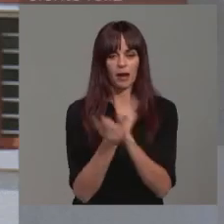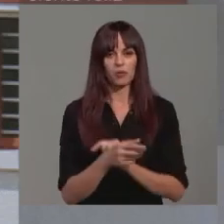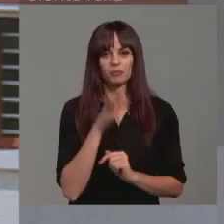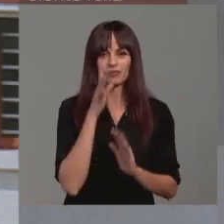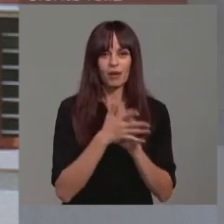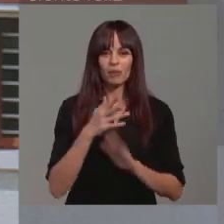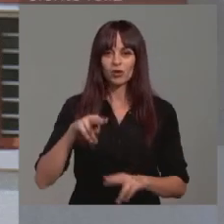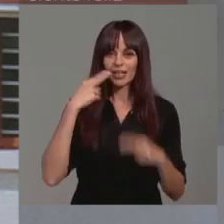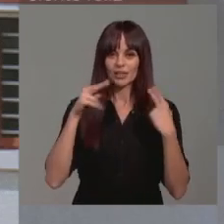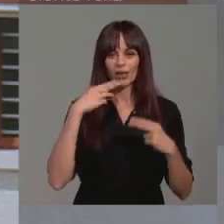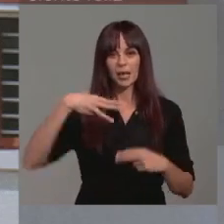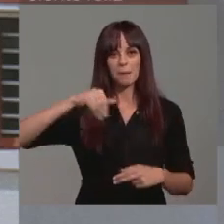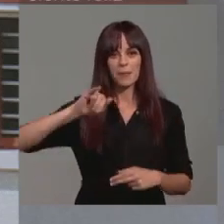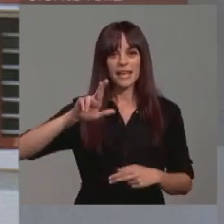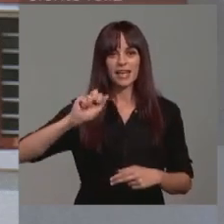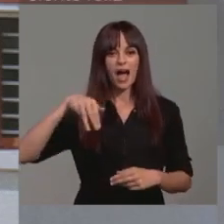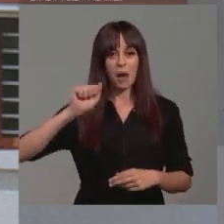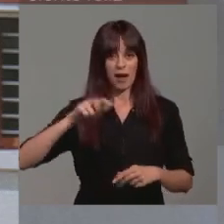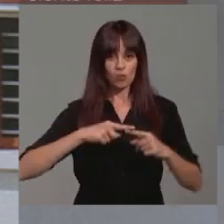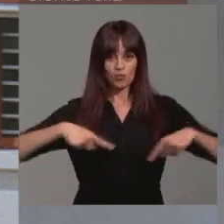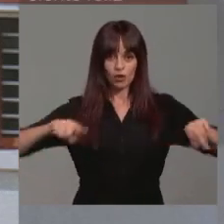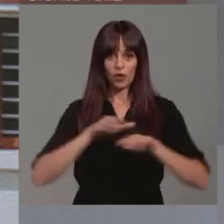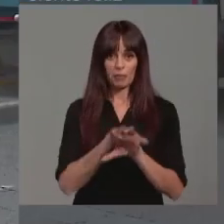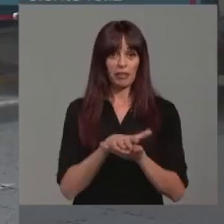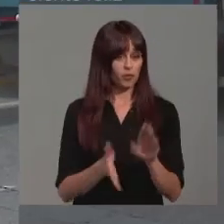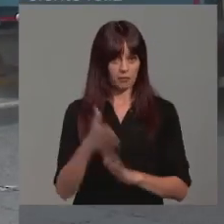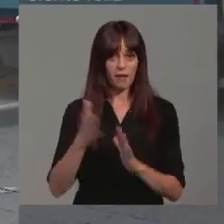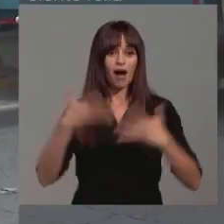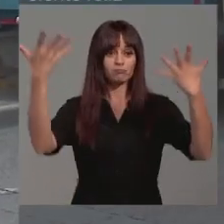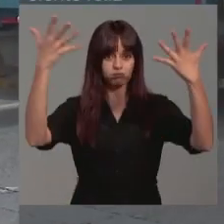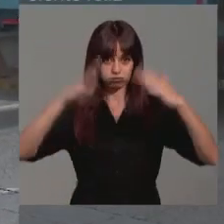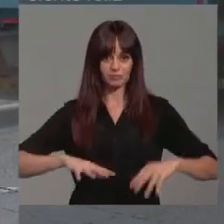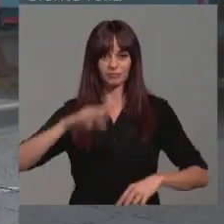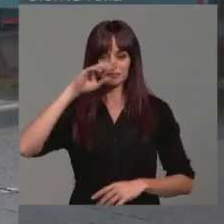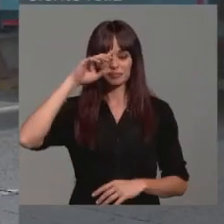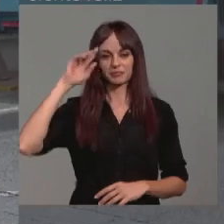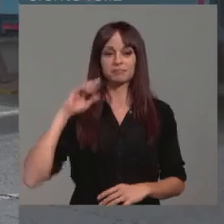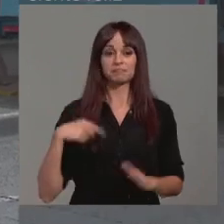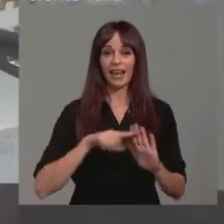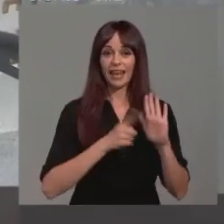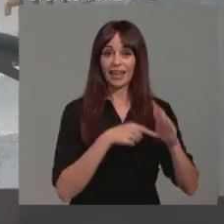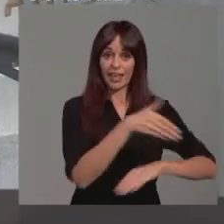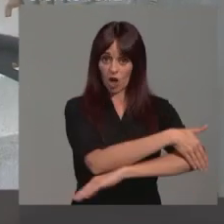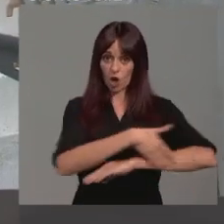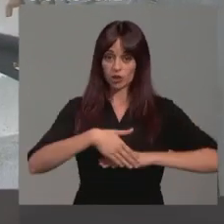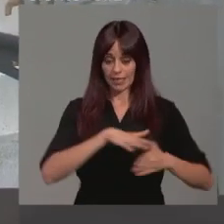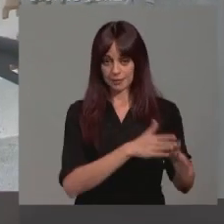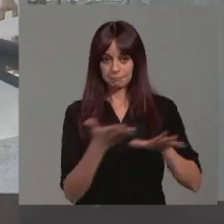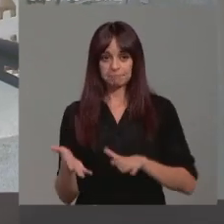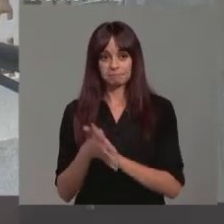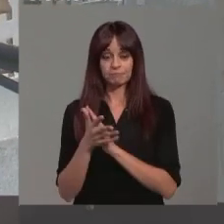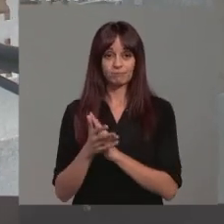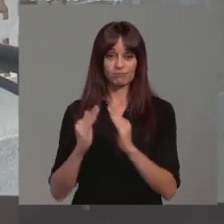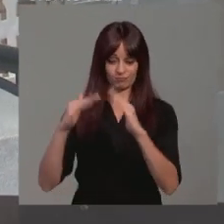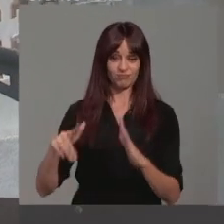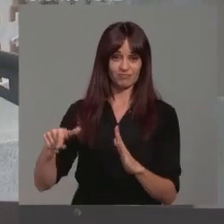... restaurante Miramar del puerto de Mazarrón, que va a ser derribado. La aplicación de la ley de costas va a tumbar el